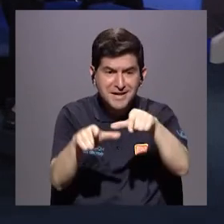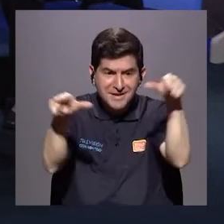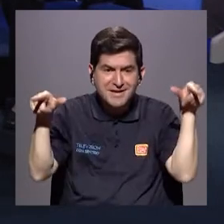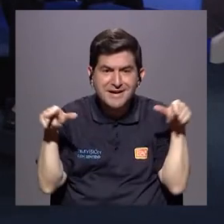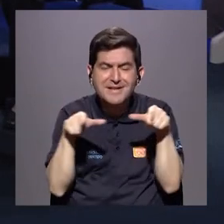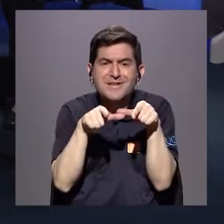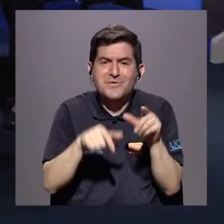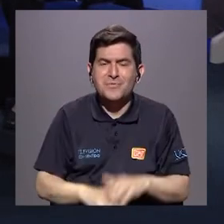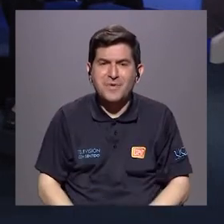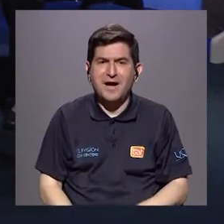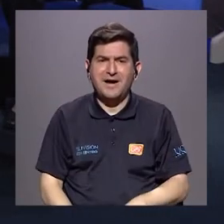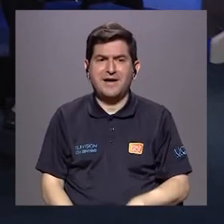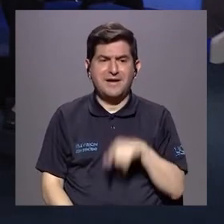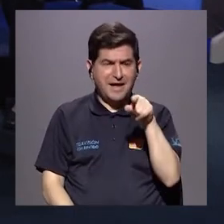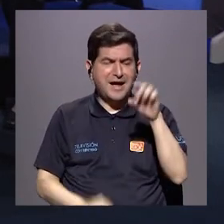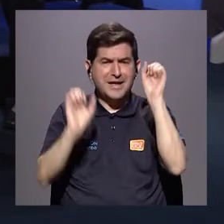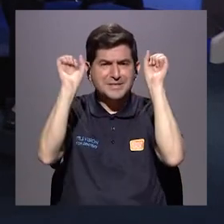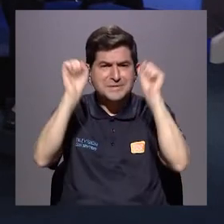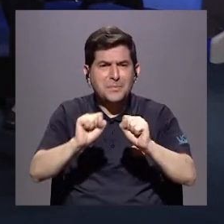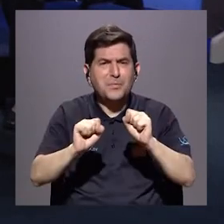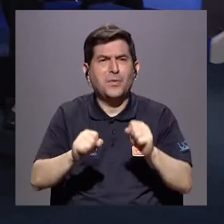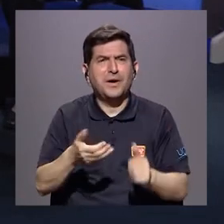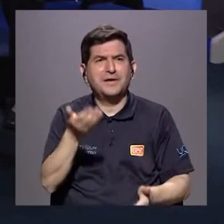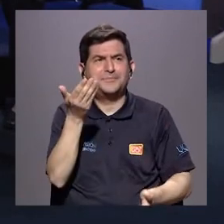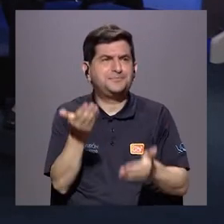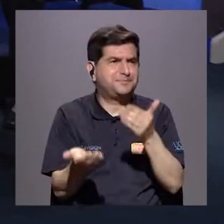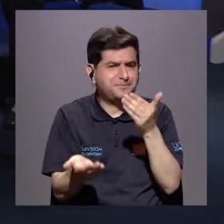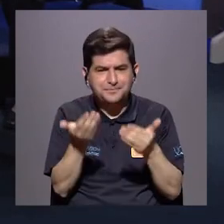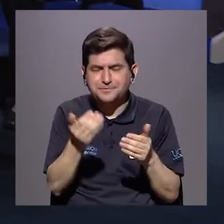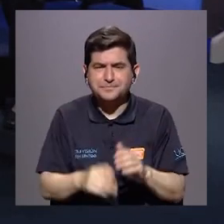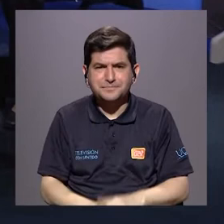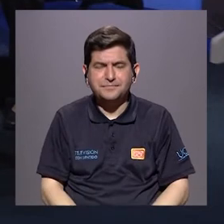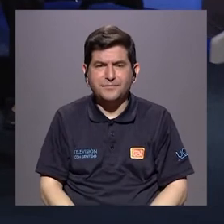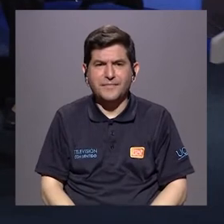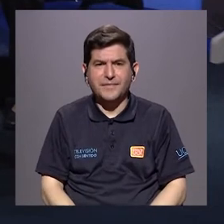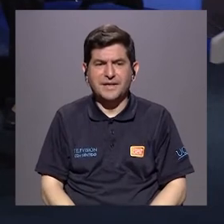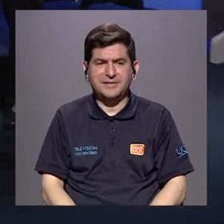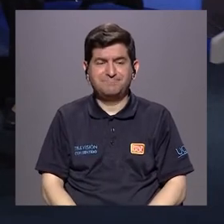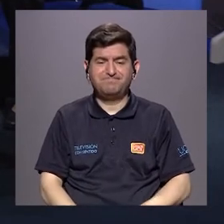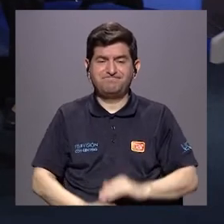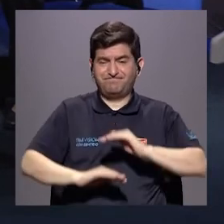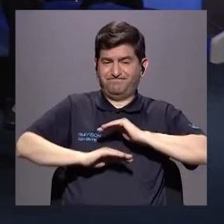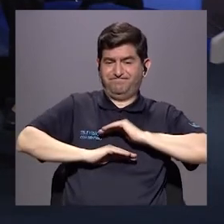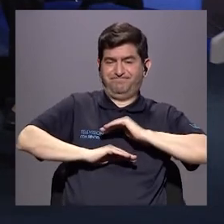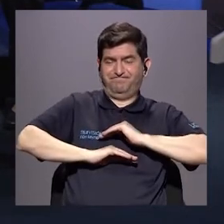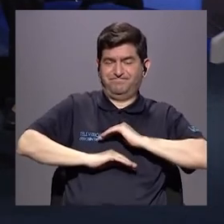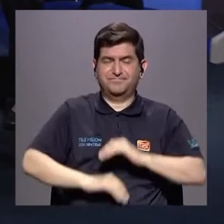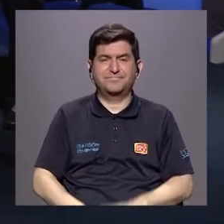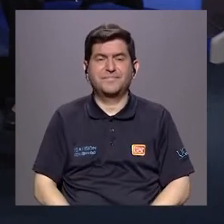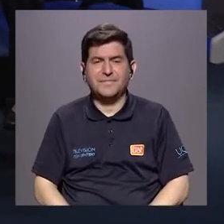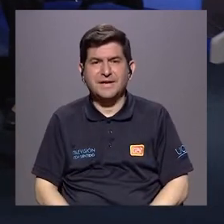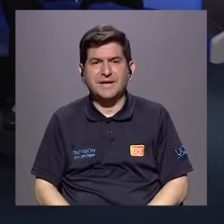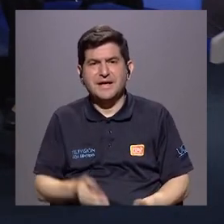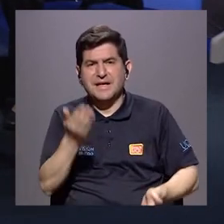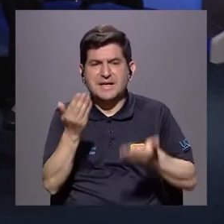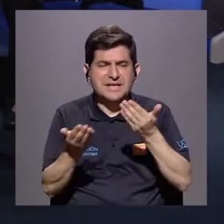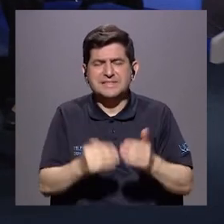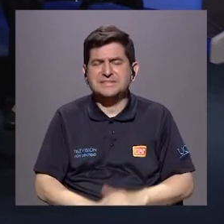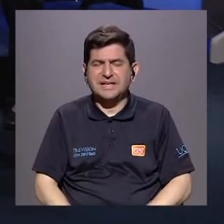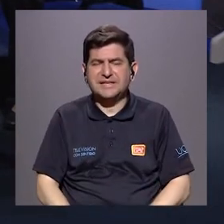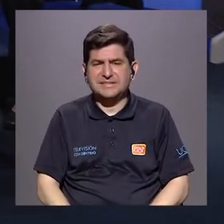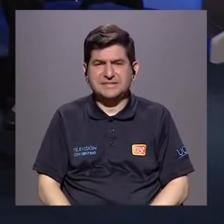encontramos que hay más complacencia, con mucha